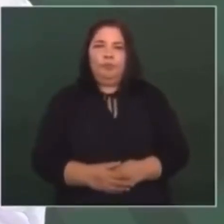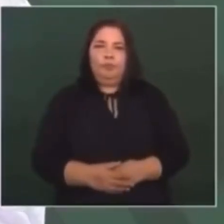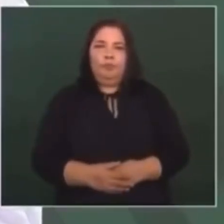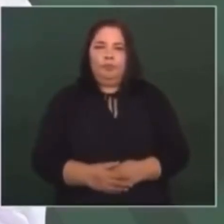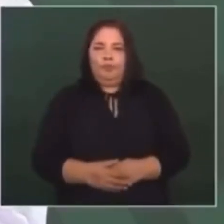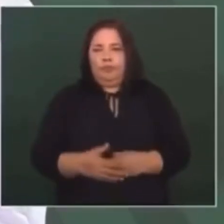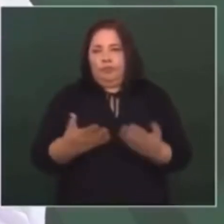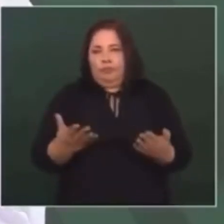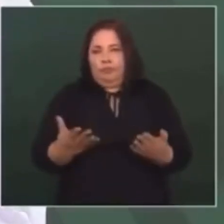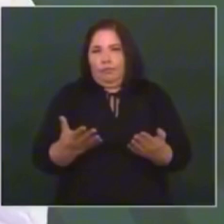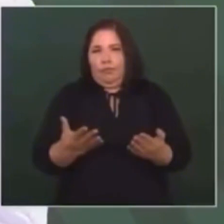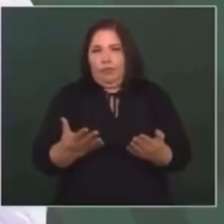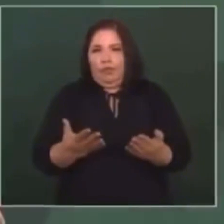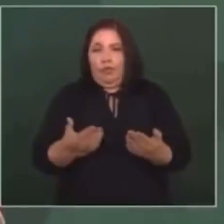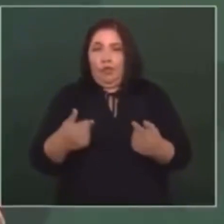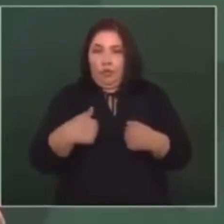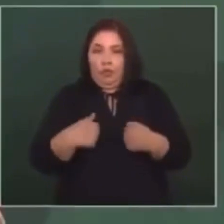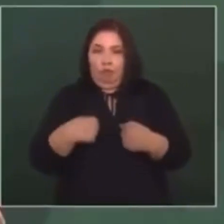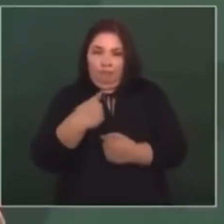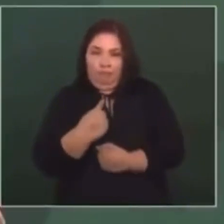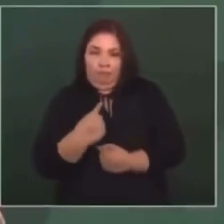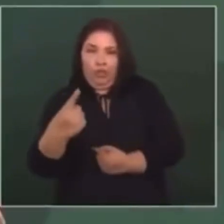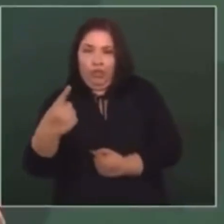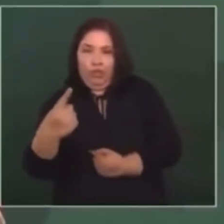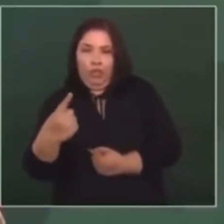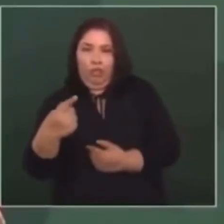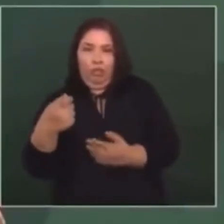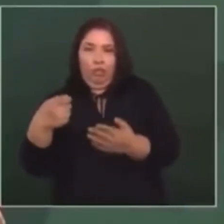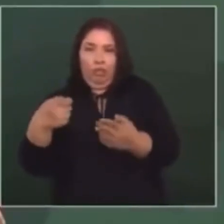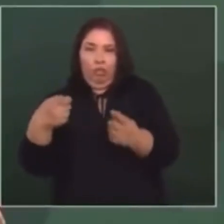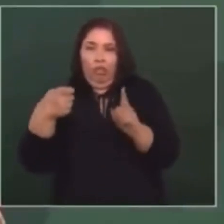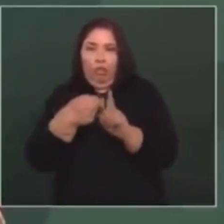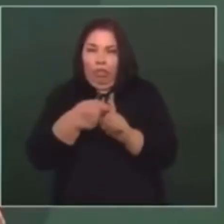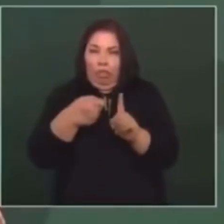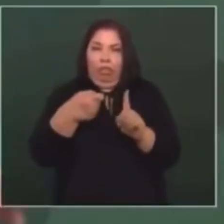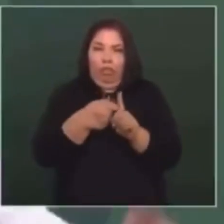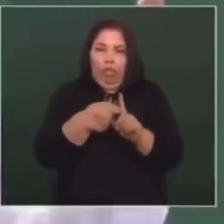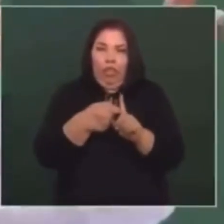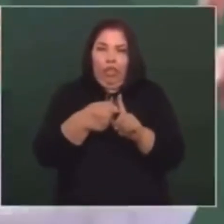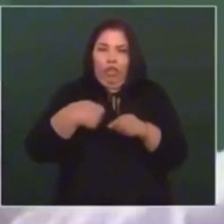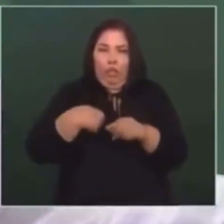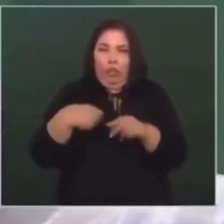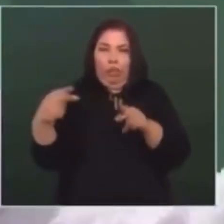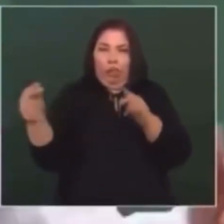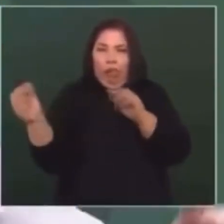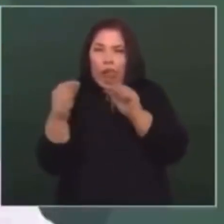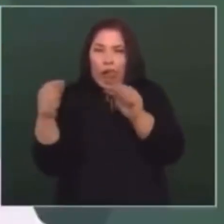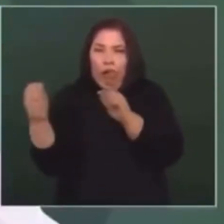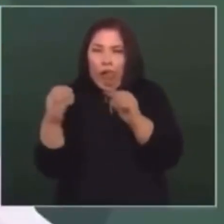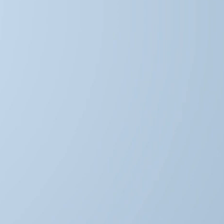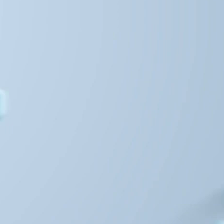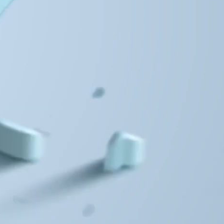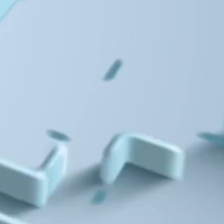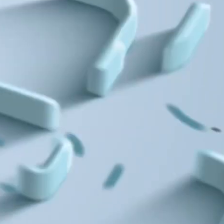O sea, prestarme, caer en una provocación, que eso es lo que quieren.